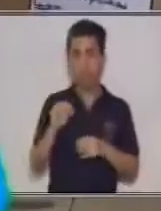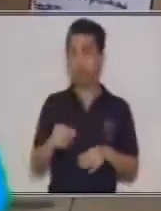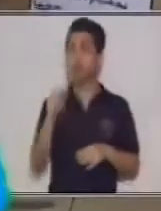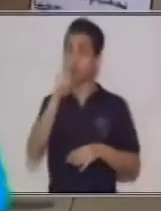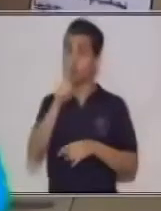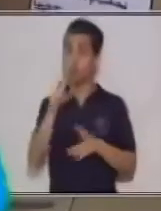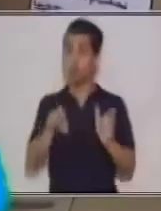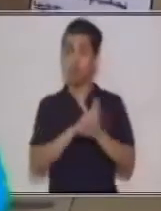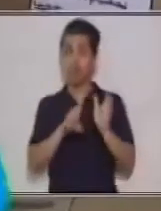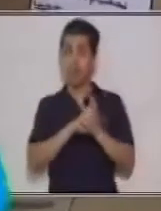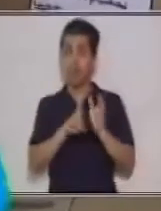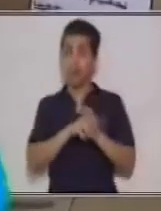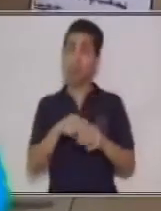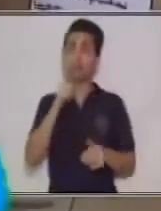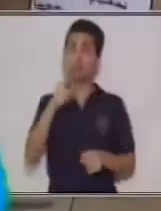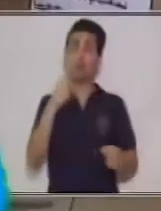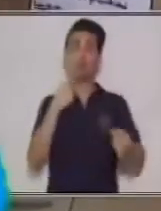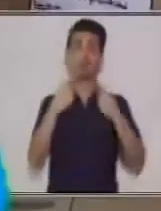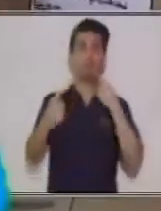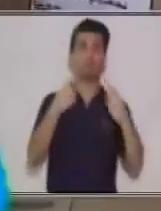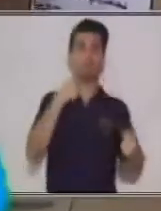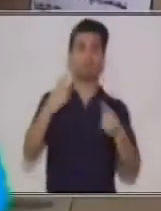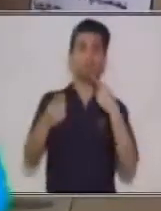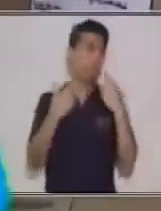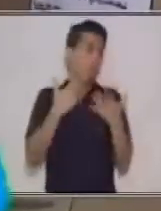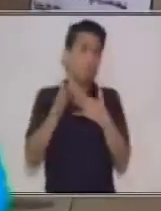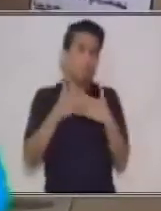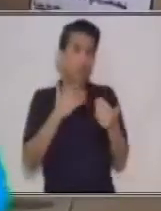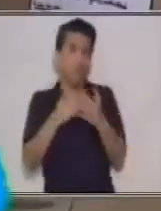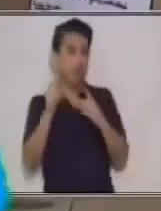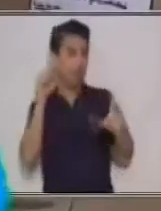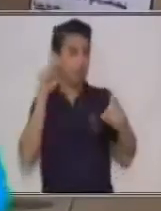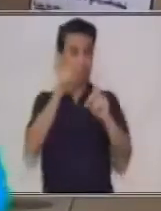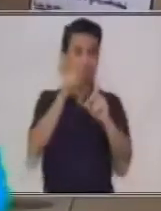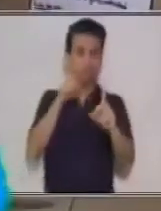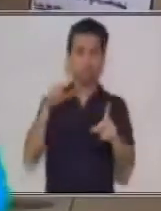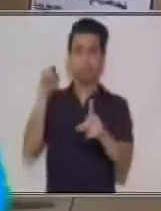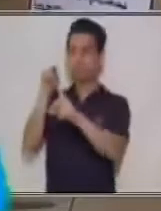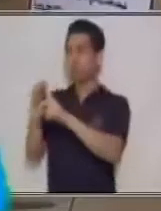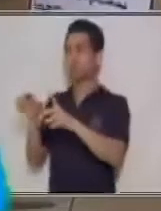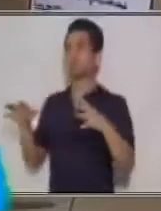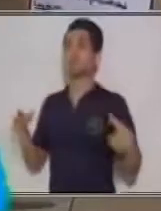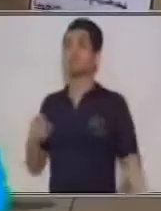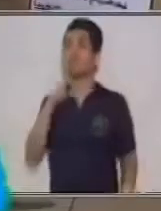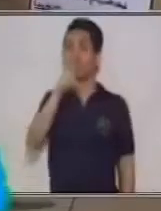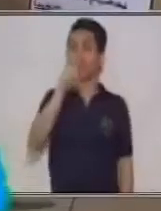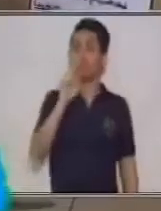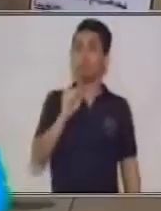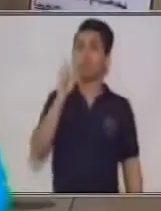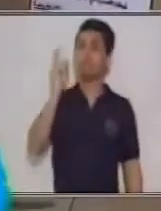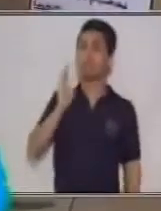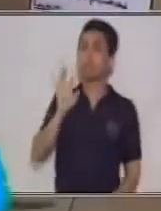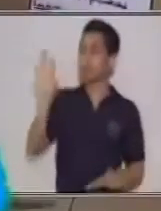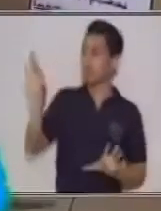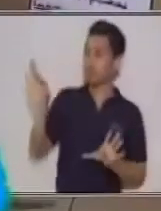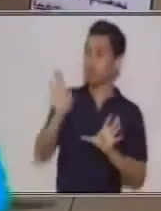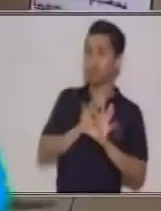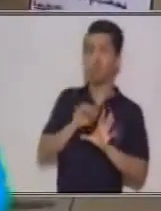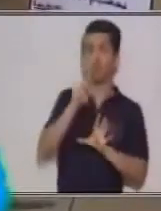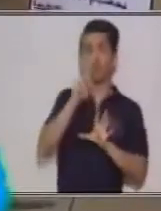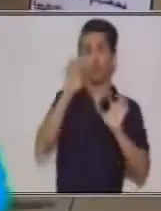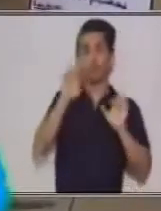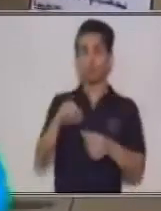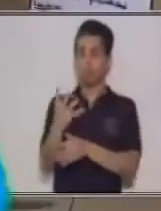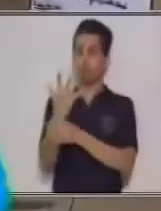independientemente acerca de la finalidad que usted desea dar, que cite a un autor, que cite a un autor y que